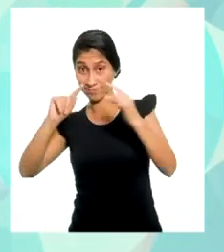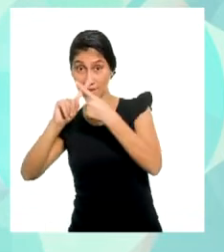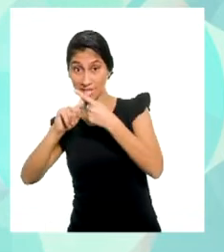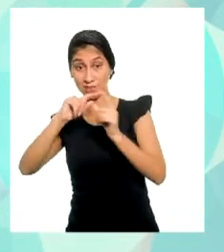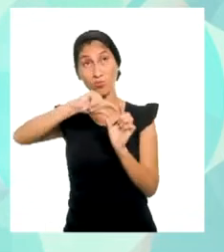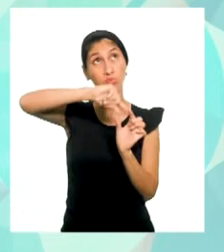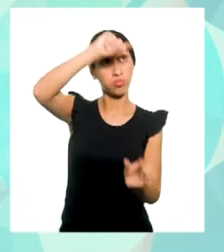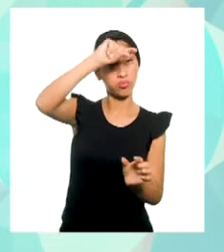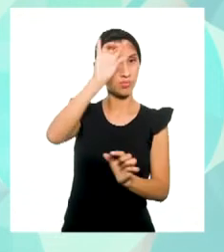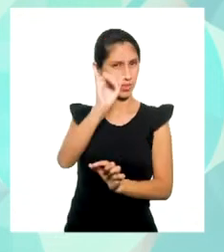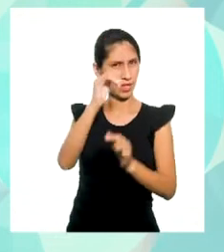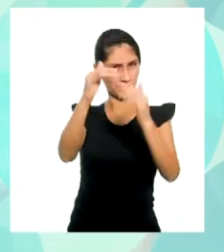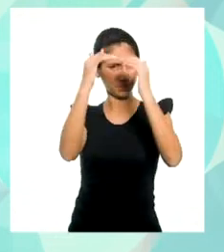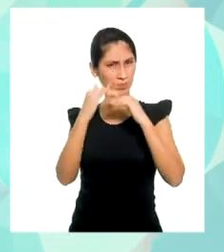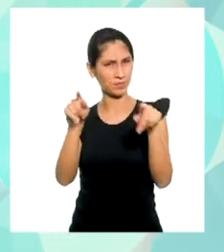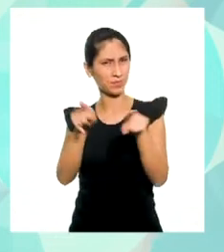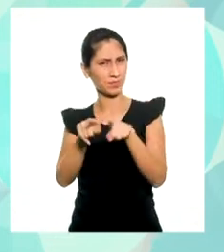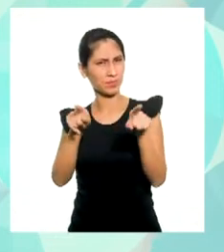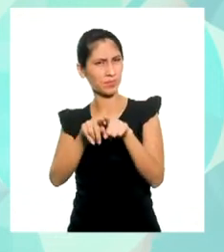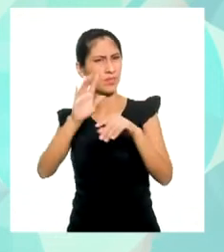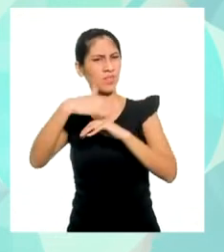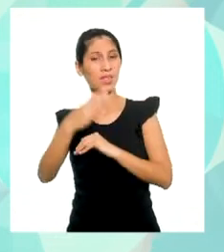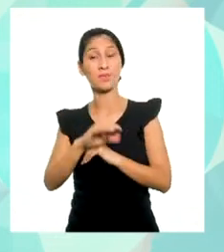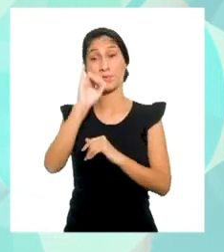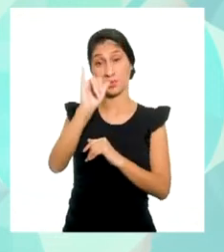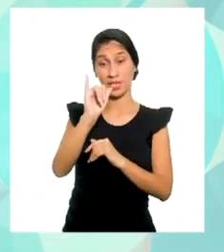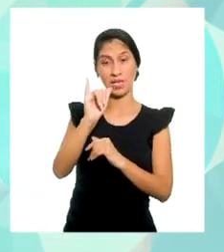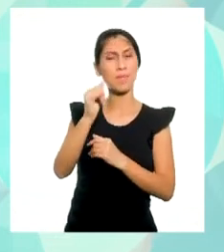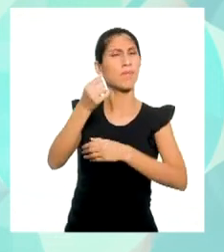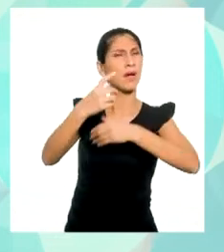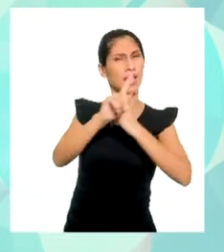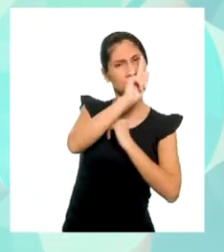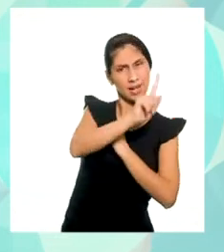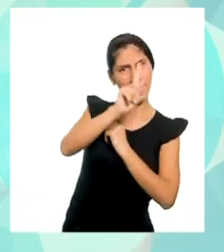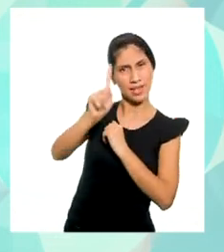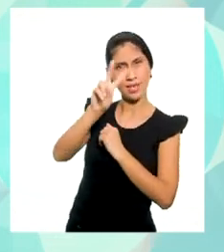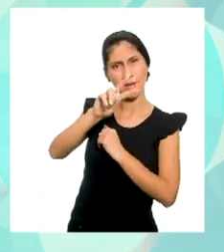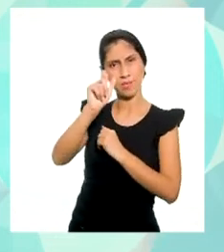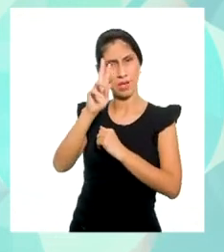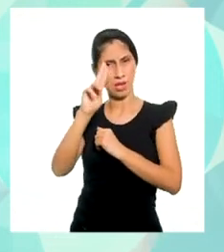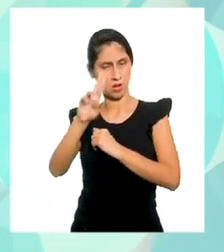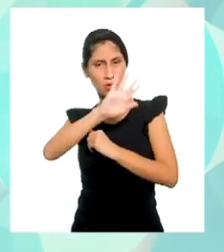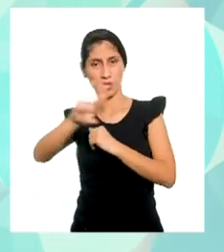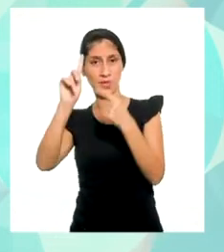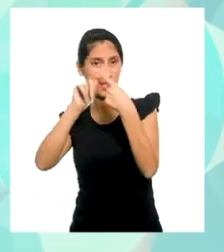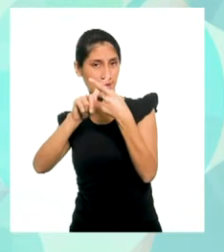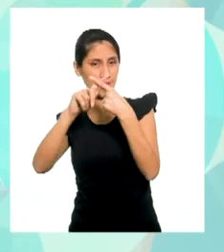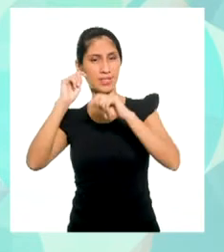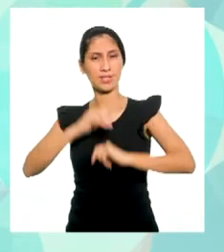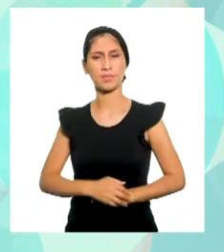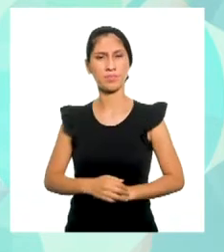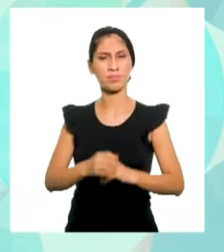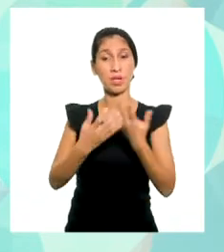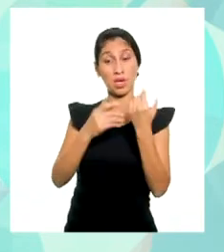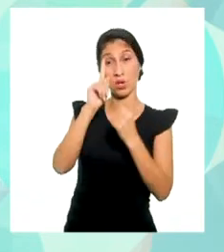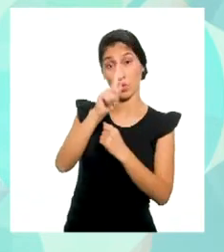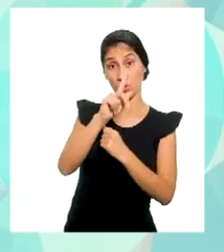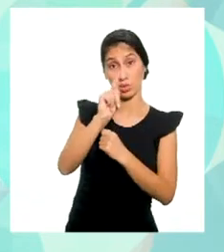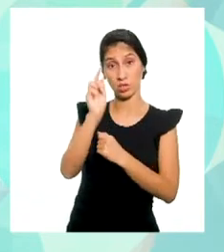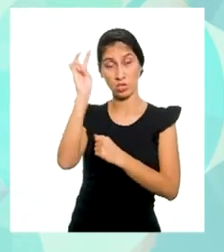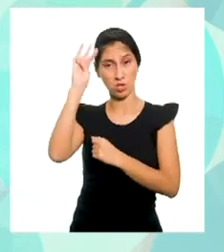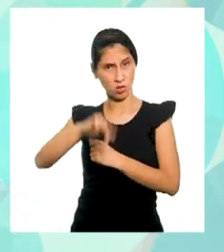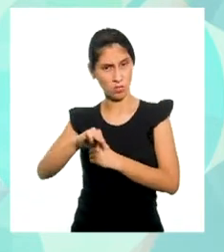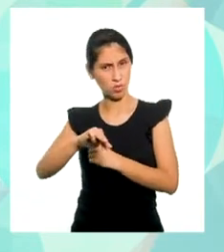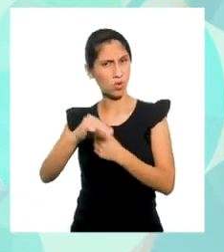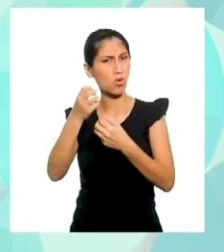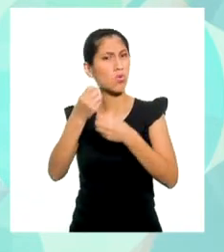vamos ubicando los valores que tomaría Y para cada valor de X. Para un kilómetro,